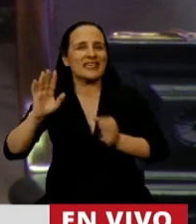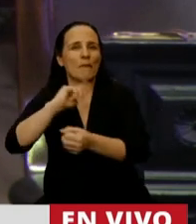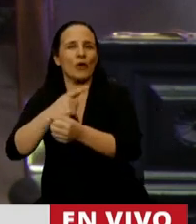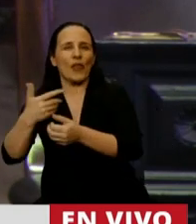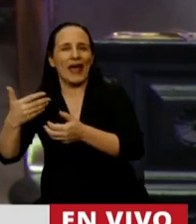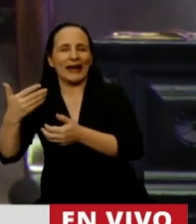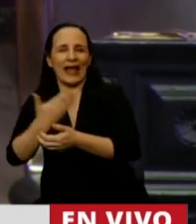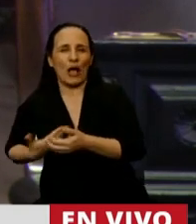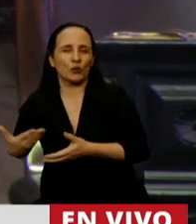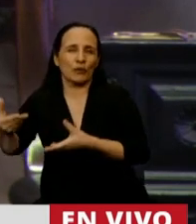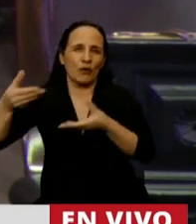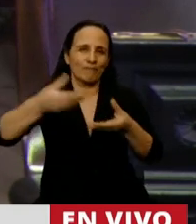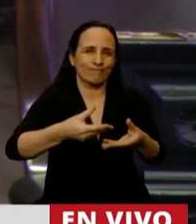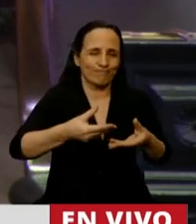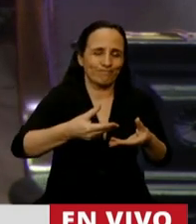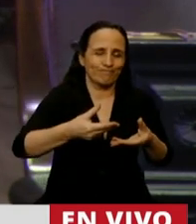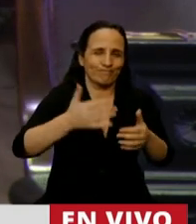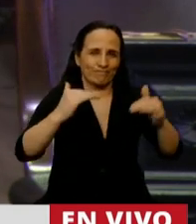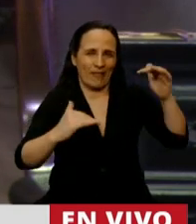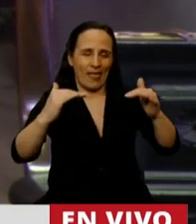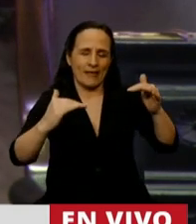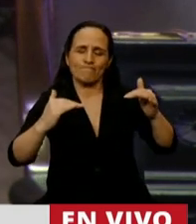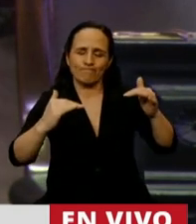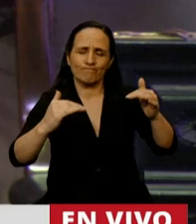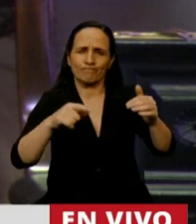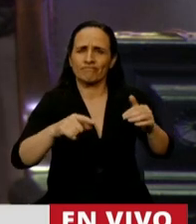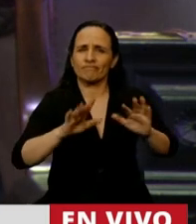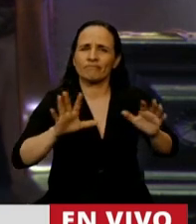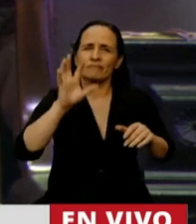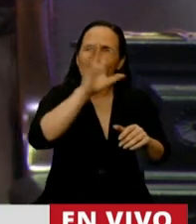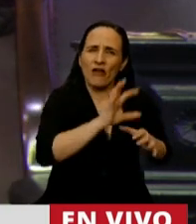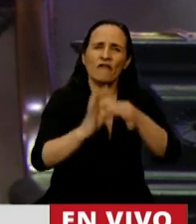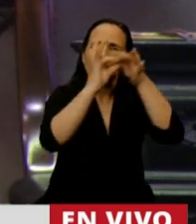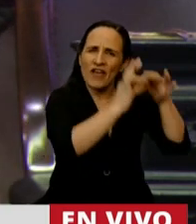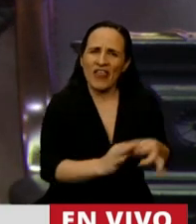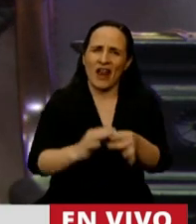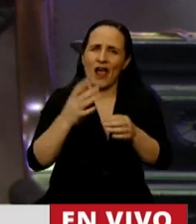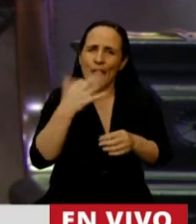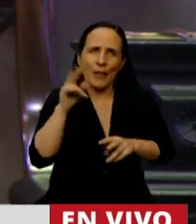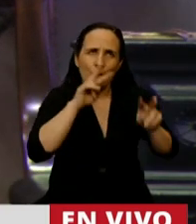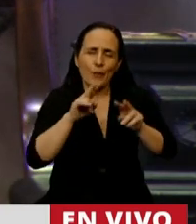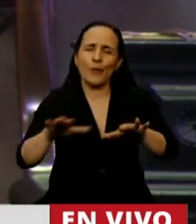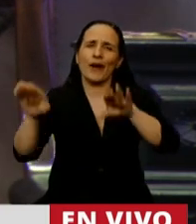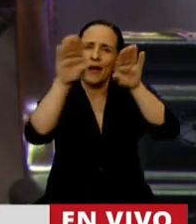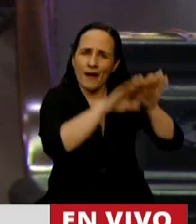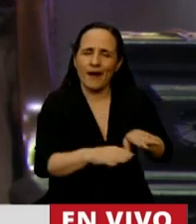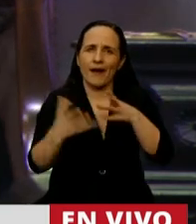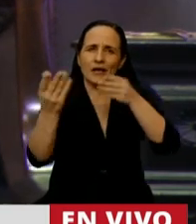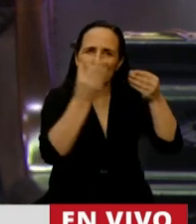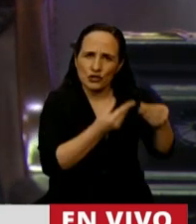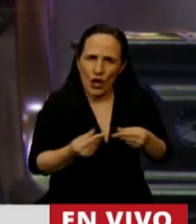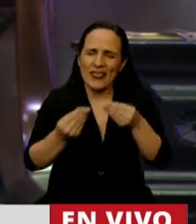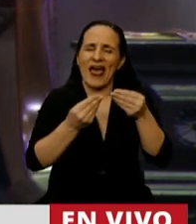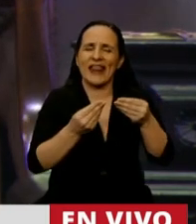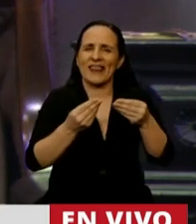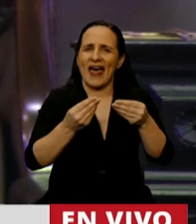Ejecutivo. La relación federal es de concertación, es de igualdad, es de equidad, es de solidaridad entre